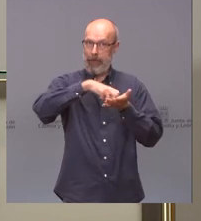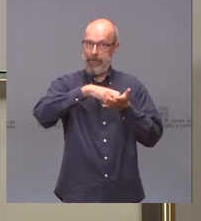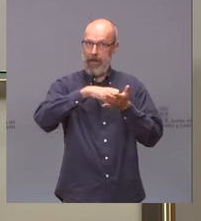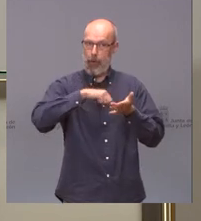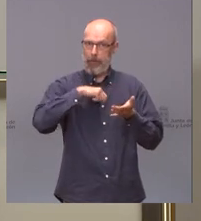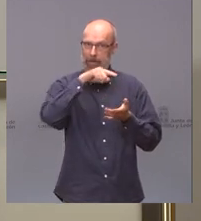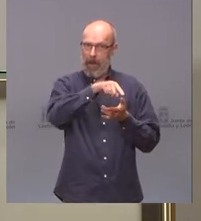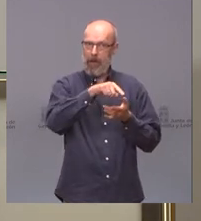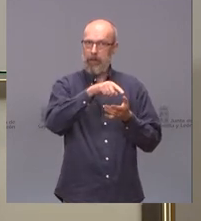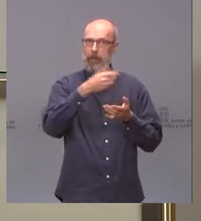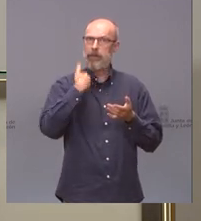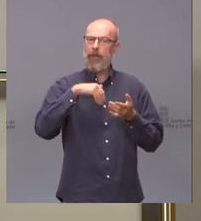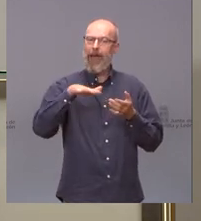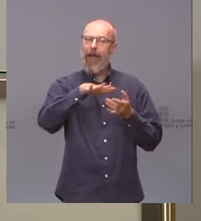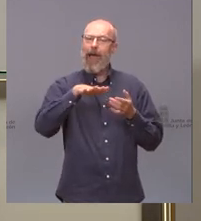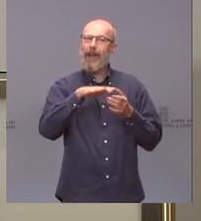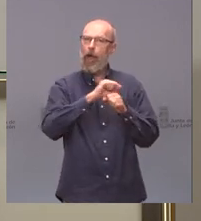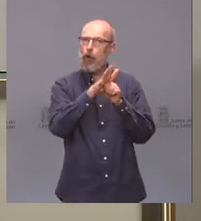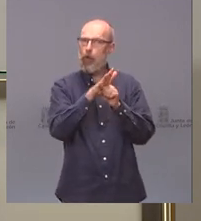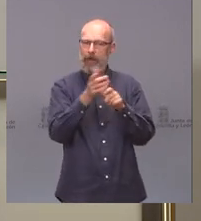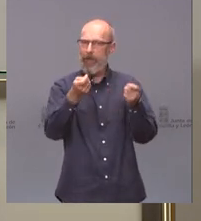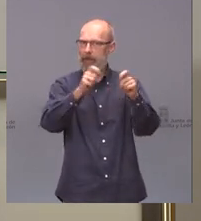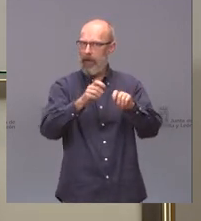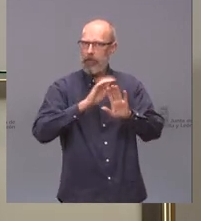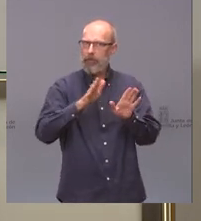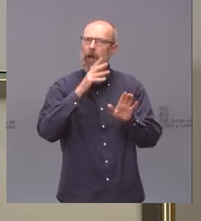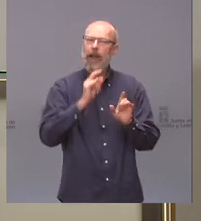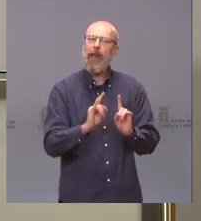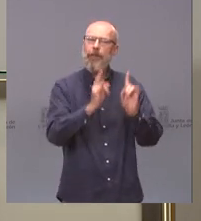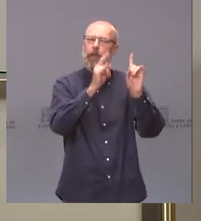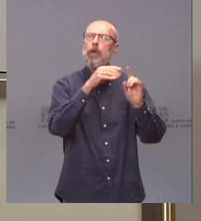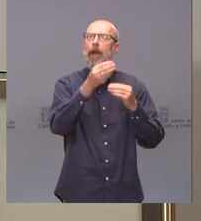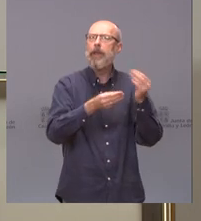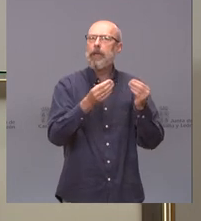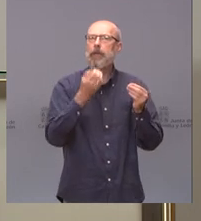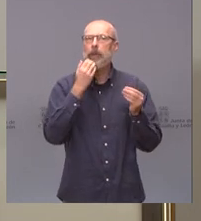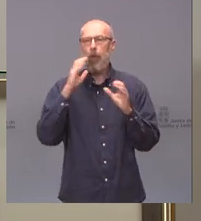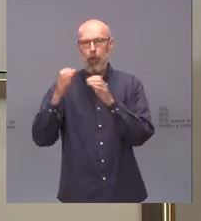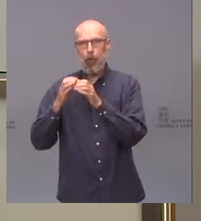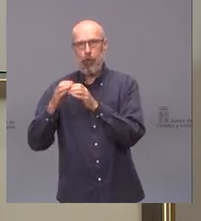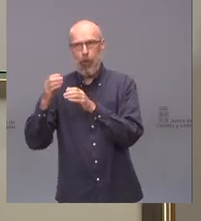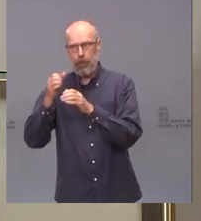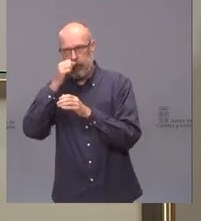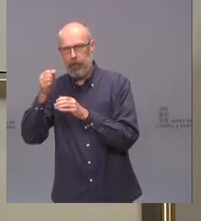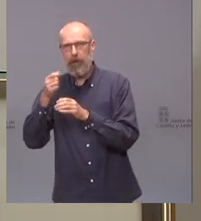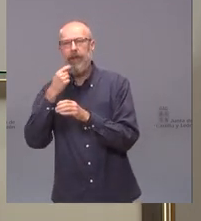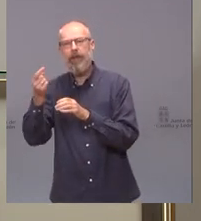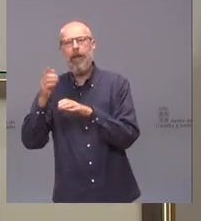cerrado el área de COVID, estarían dispuestos, como ha dicho el Partido Socialista, de que se utilizará para cuidados paliativos.